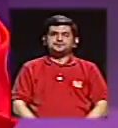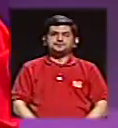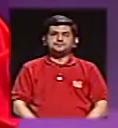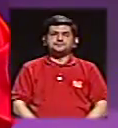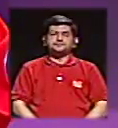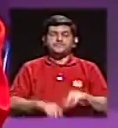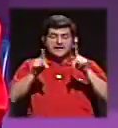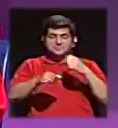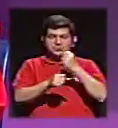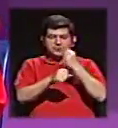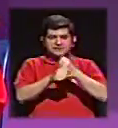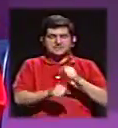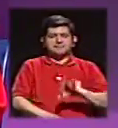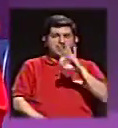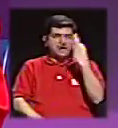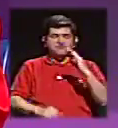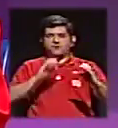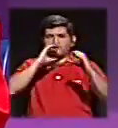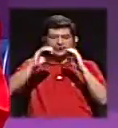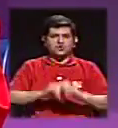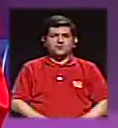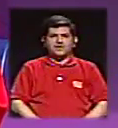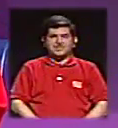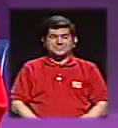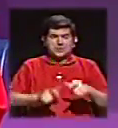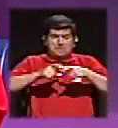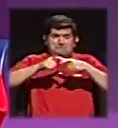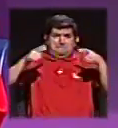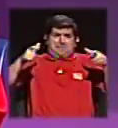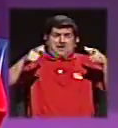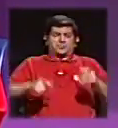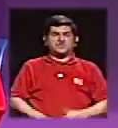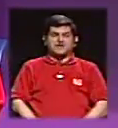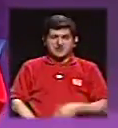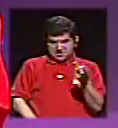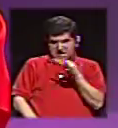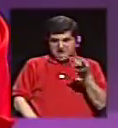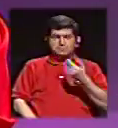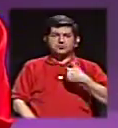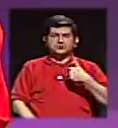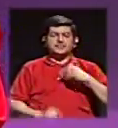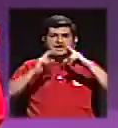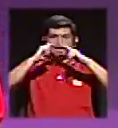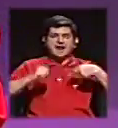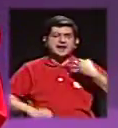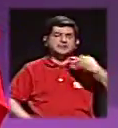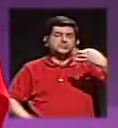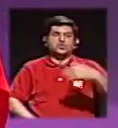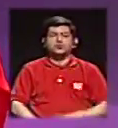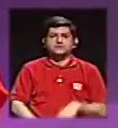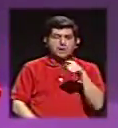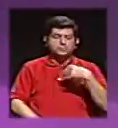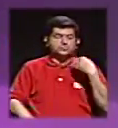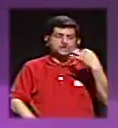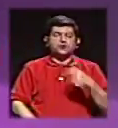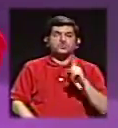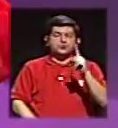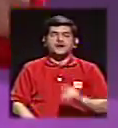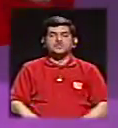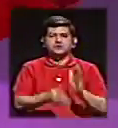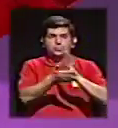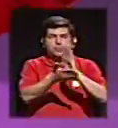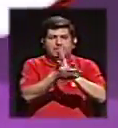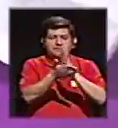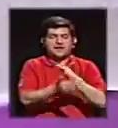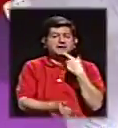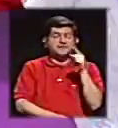los que trabajamos en medios masivos como Jan y como yo tenemos un examen todos los días a usted todos los días le llega una paginita